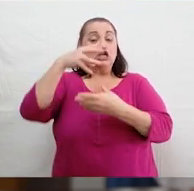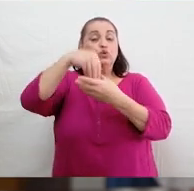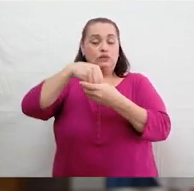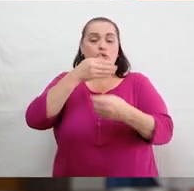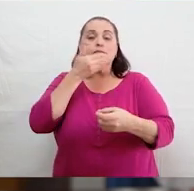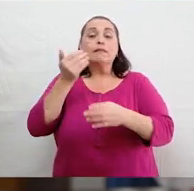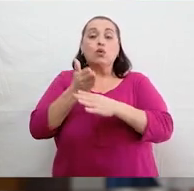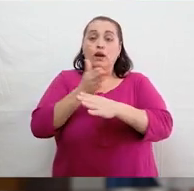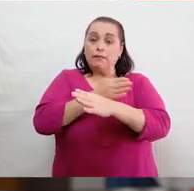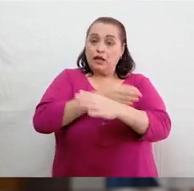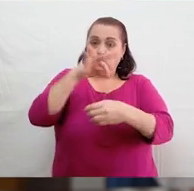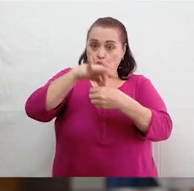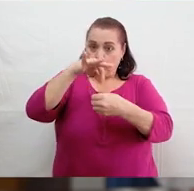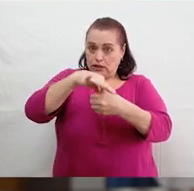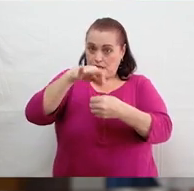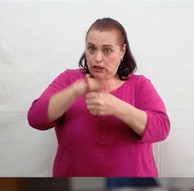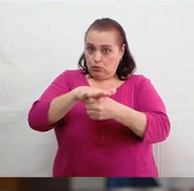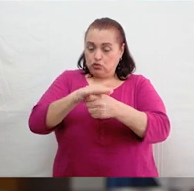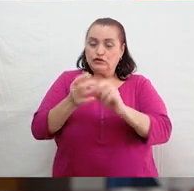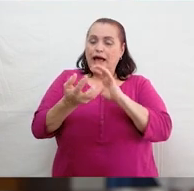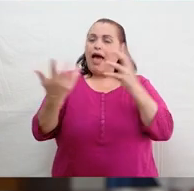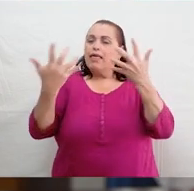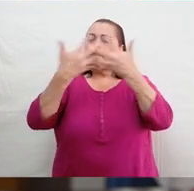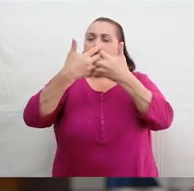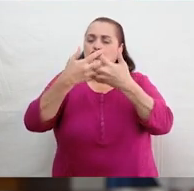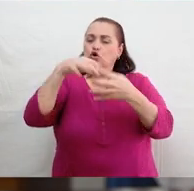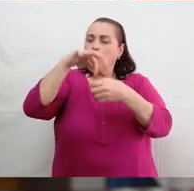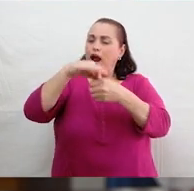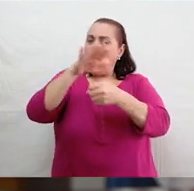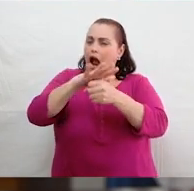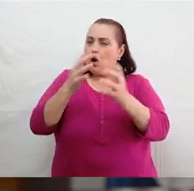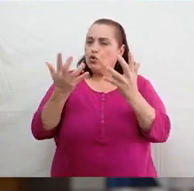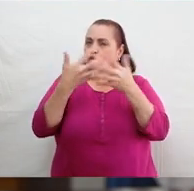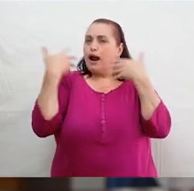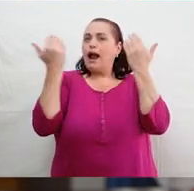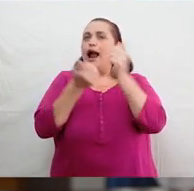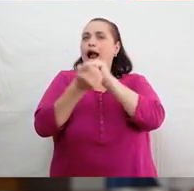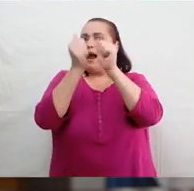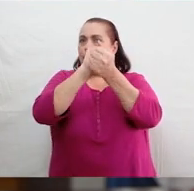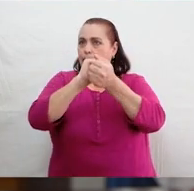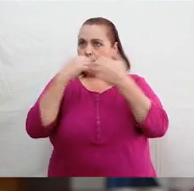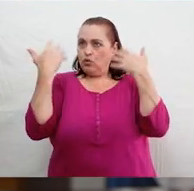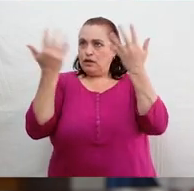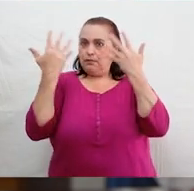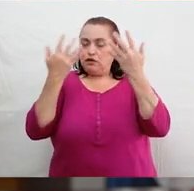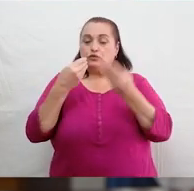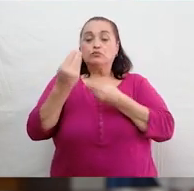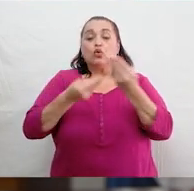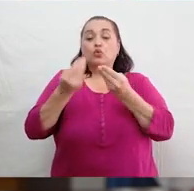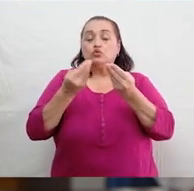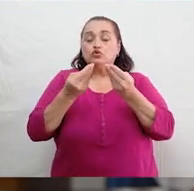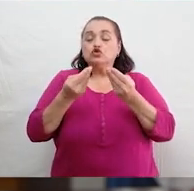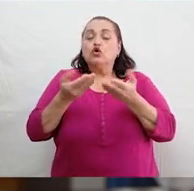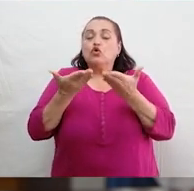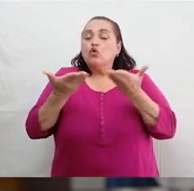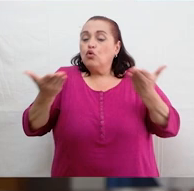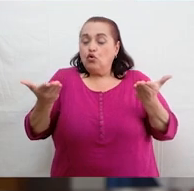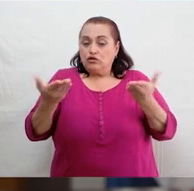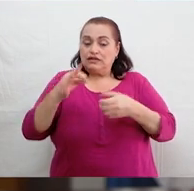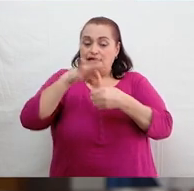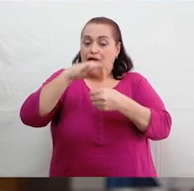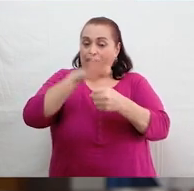mejoramiento de cultivos, adaptación del agro al cambio climático y producción de insumos agrícolas